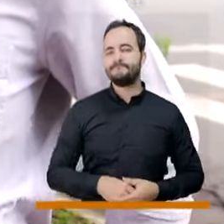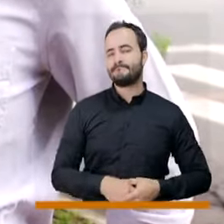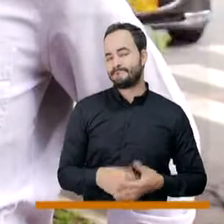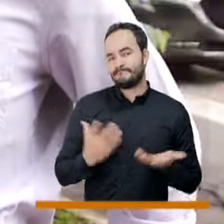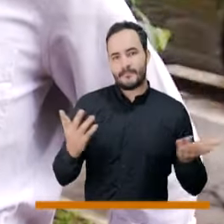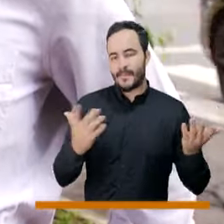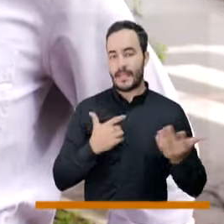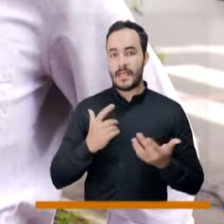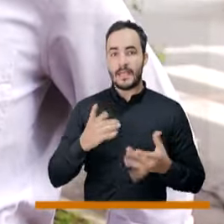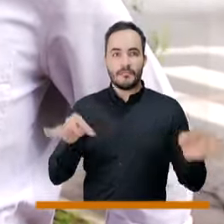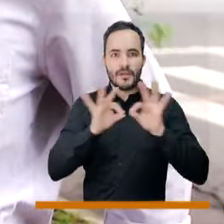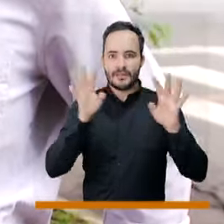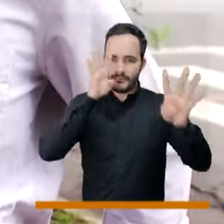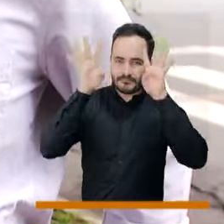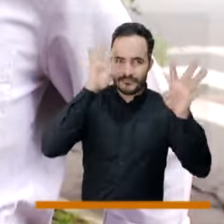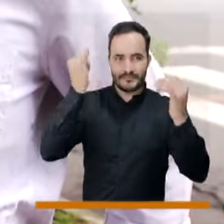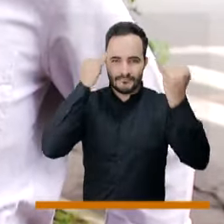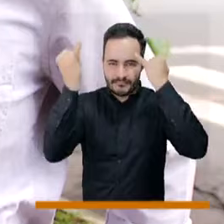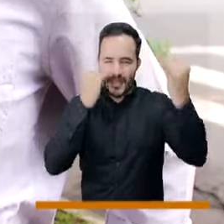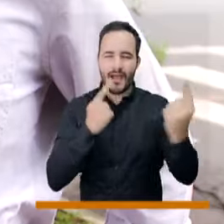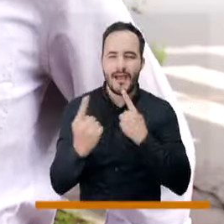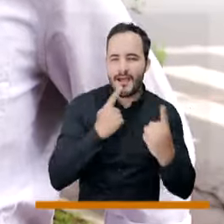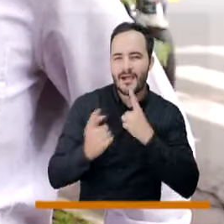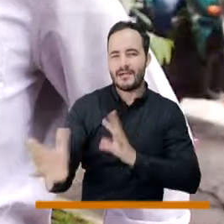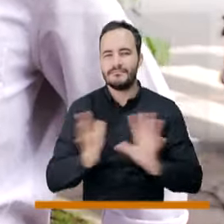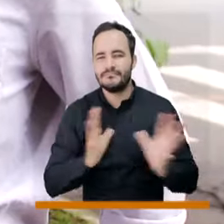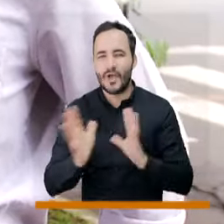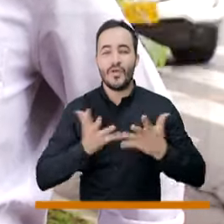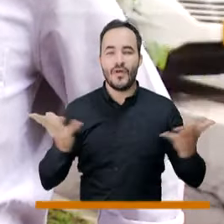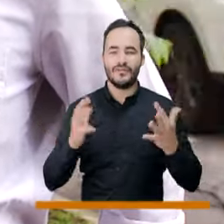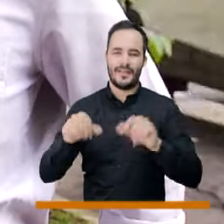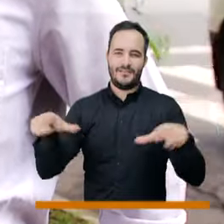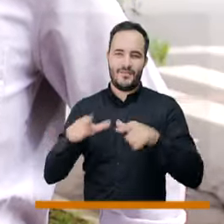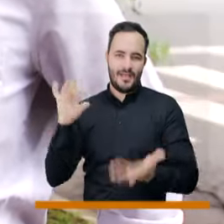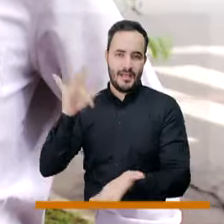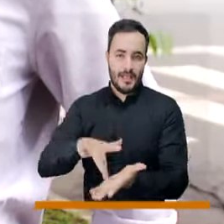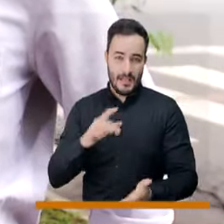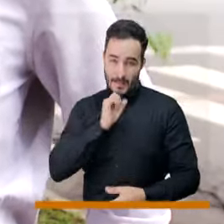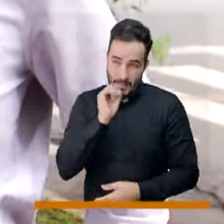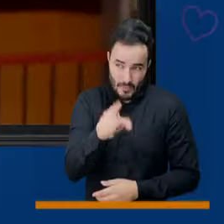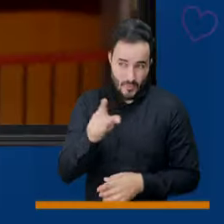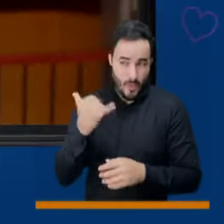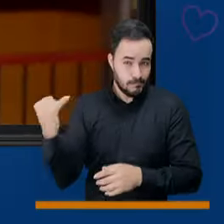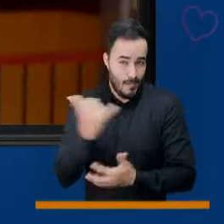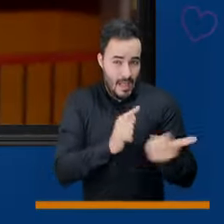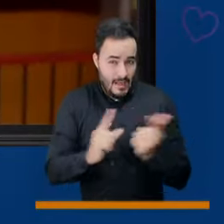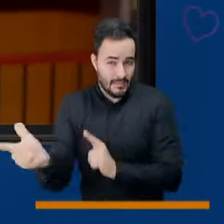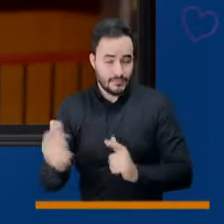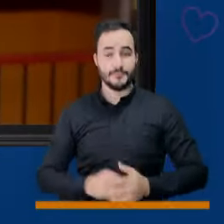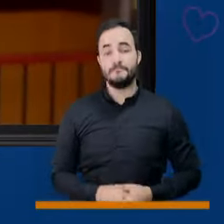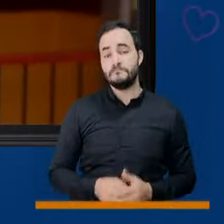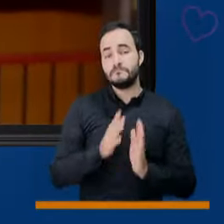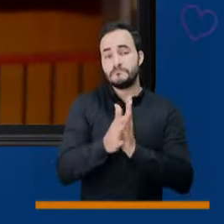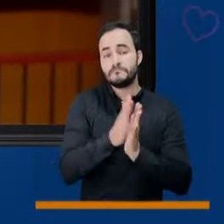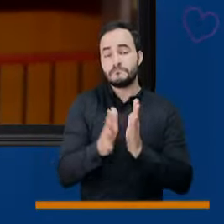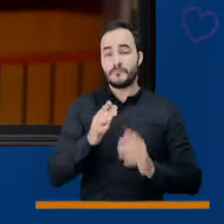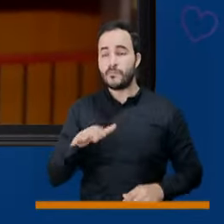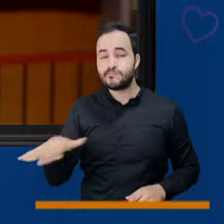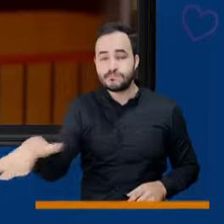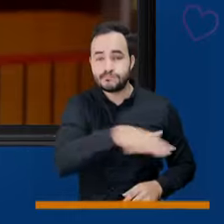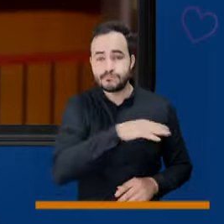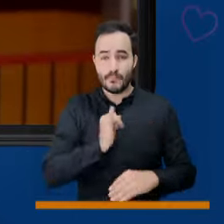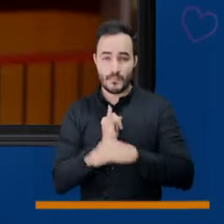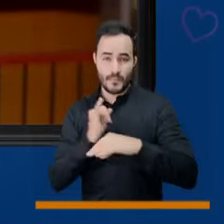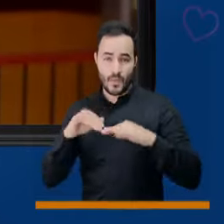las aulas y las instalaciones de los centros de formación escolar, están dadas las condiciones para este regreso. Hoy podemos hablar que más del 90